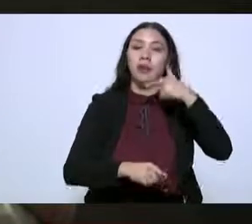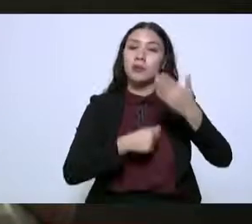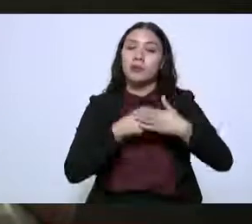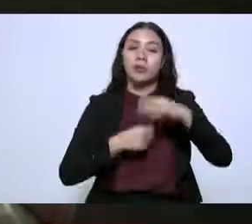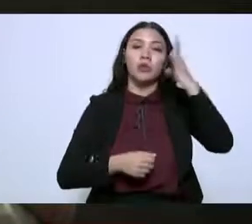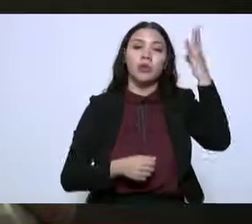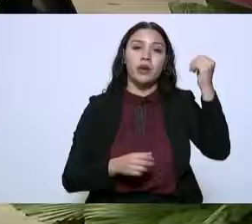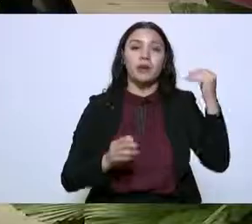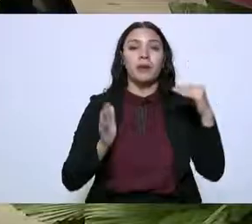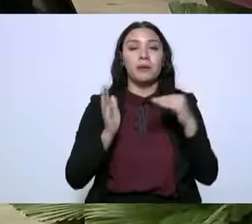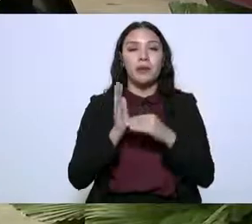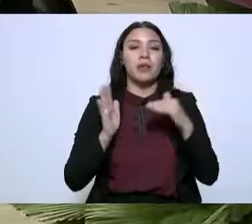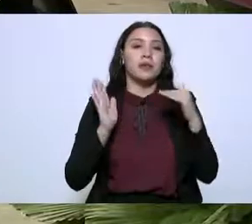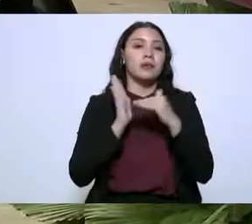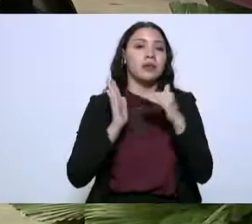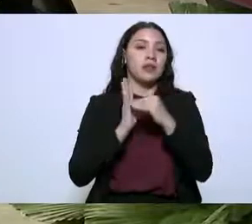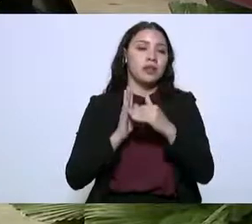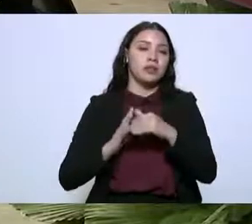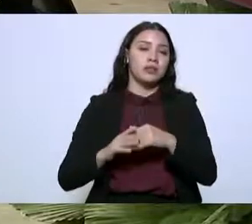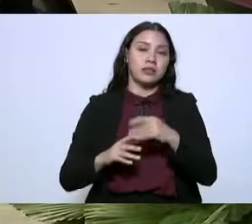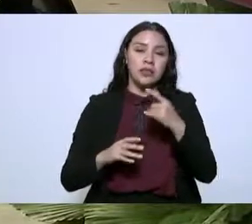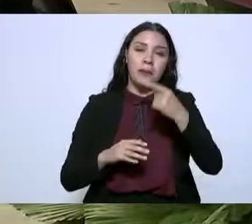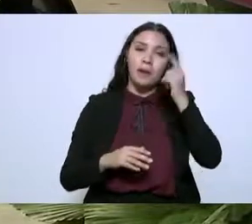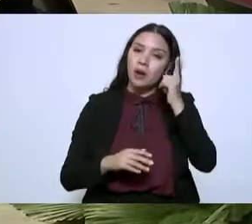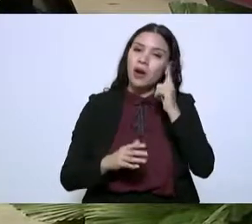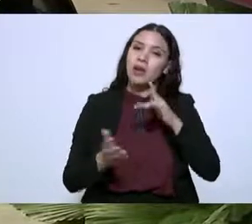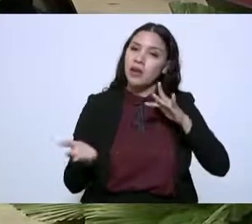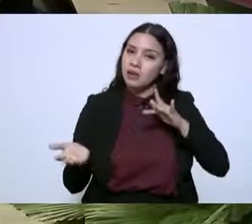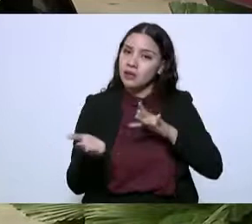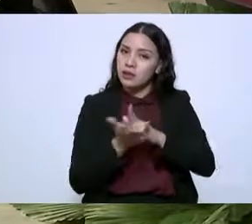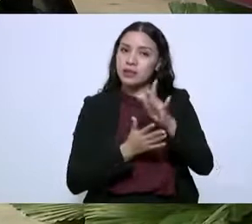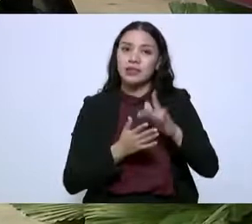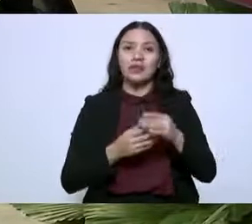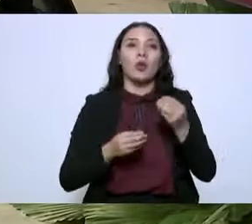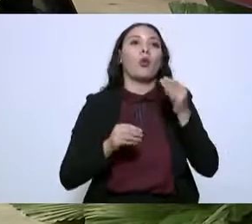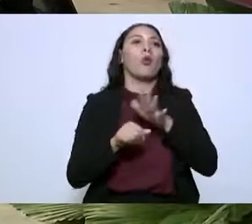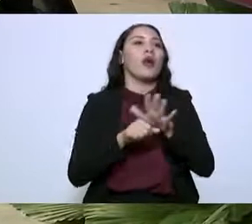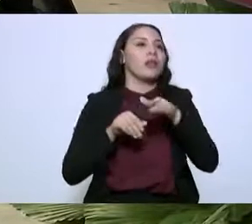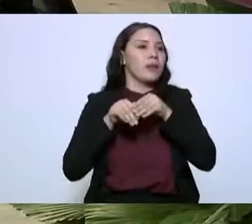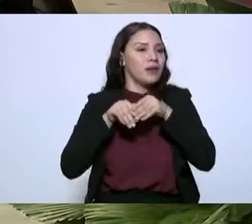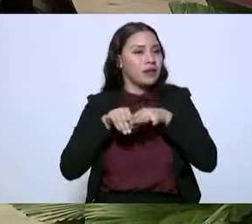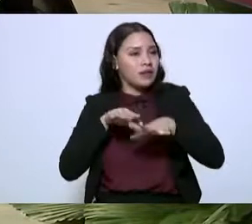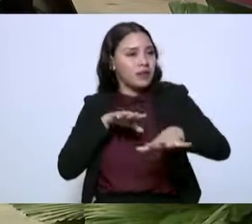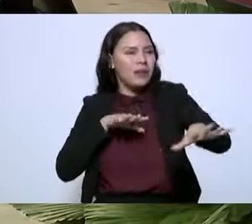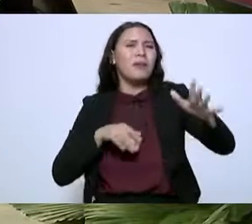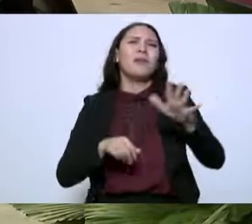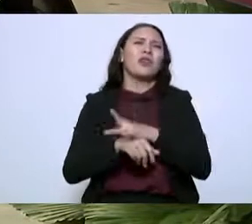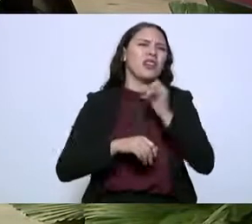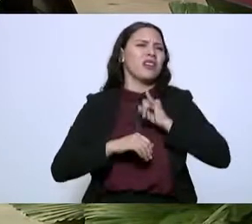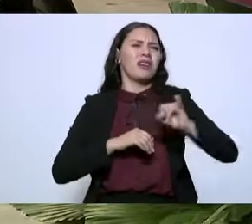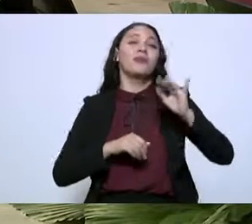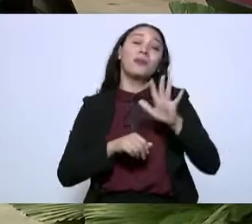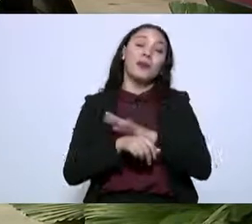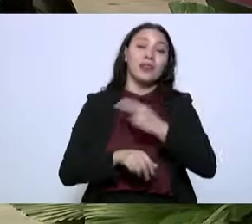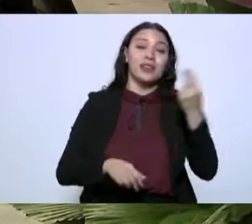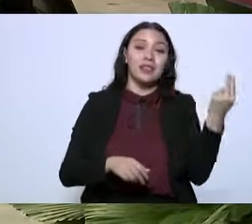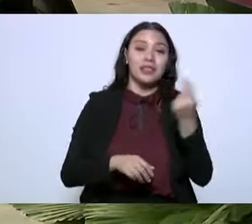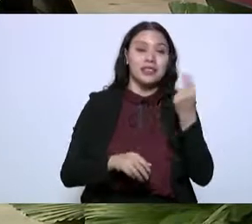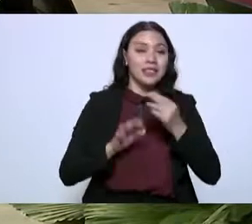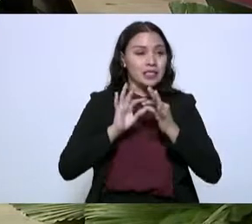millones de pesos. Esta cantidad de kilómetros de transmisión es porque tenemos que sacar